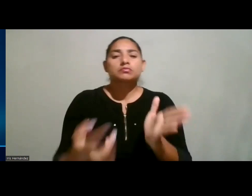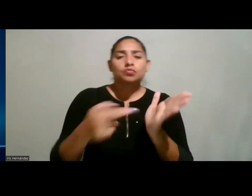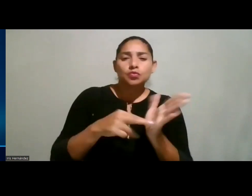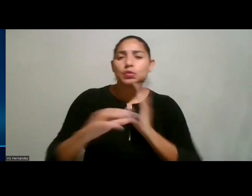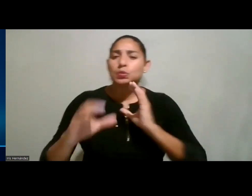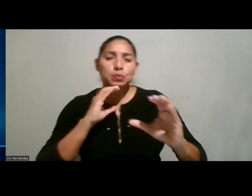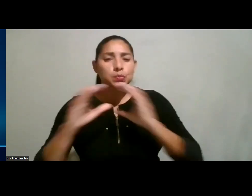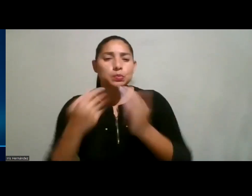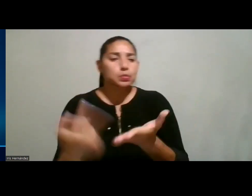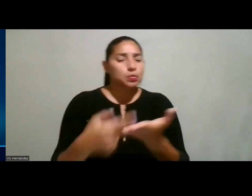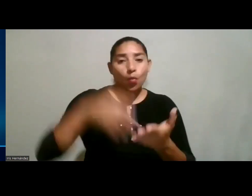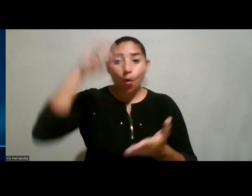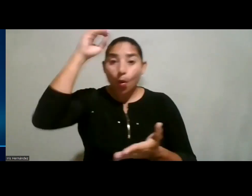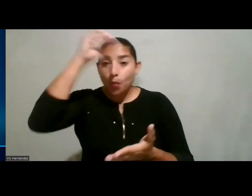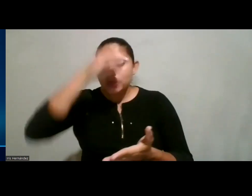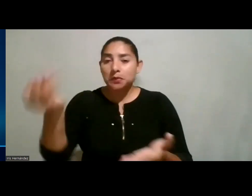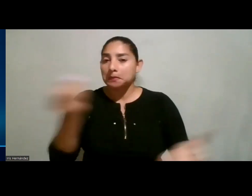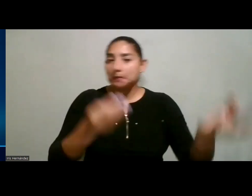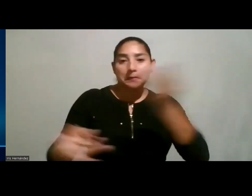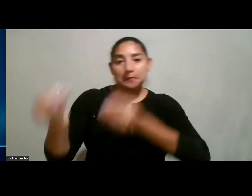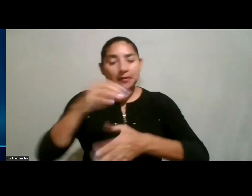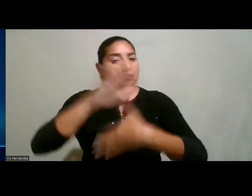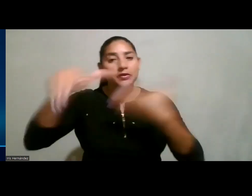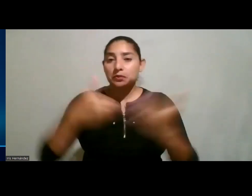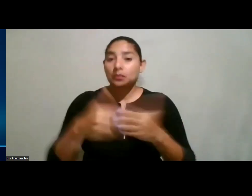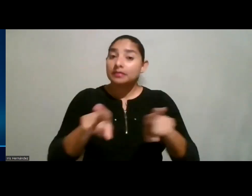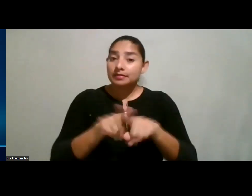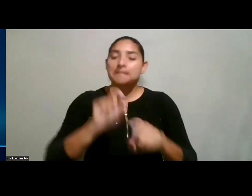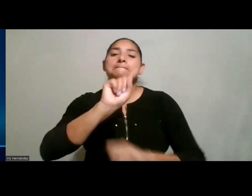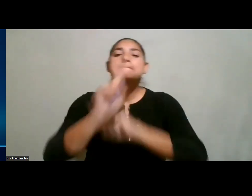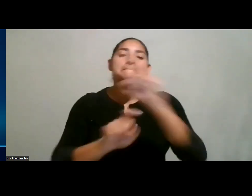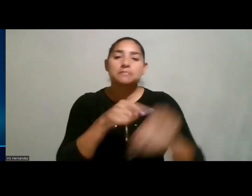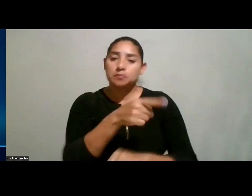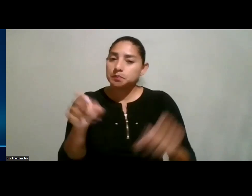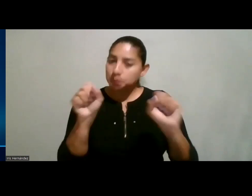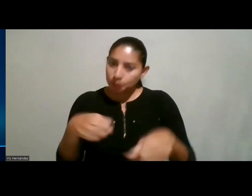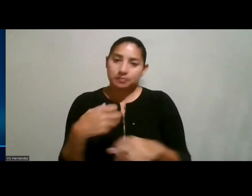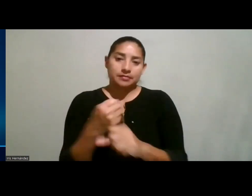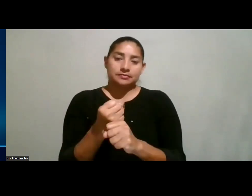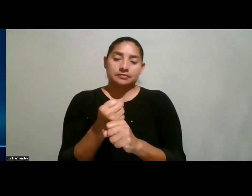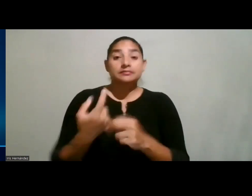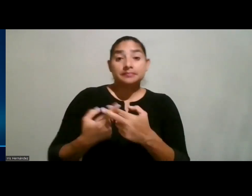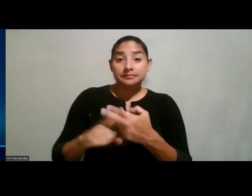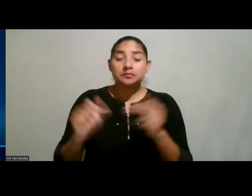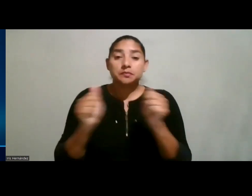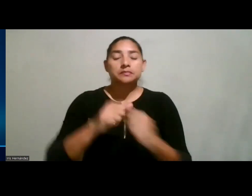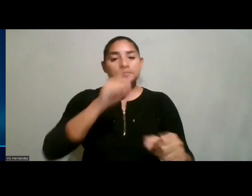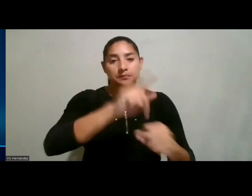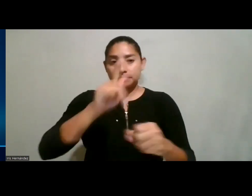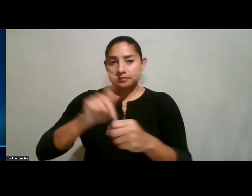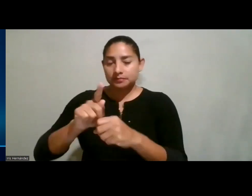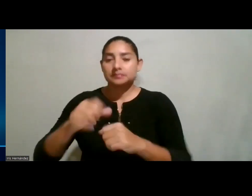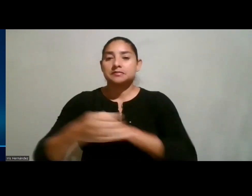conversatorio entre todos y también de preguntas que ustedes puedan realizar. Entonces, iniciamos con la participación de la